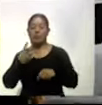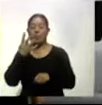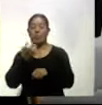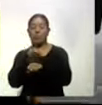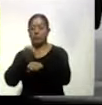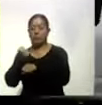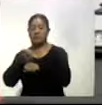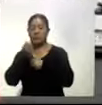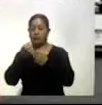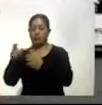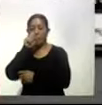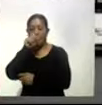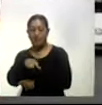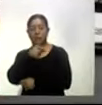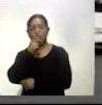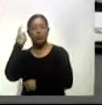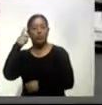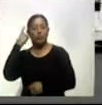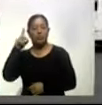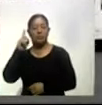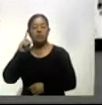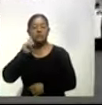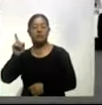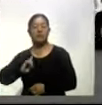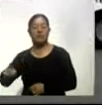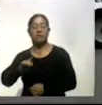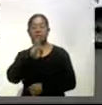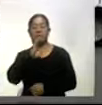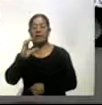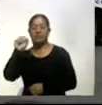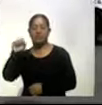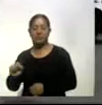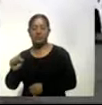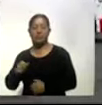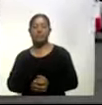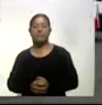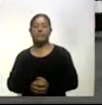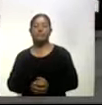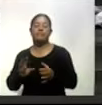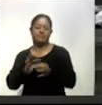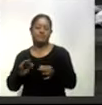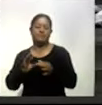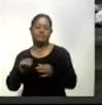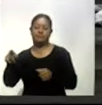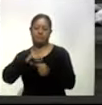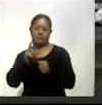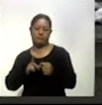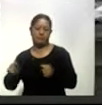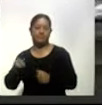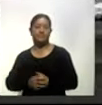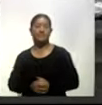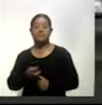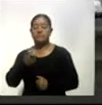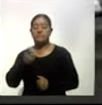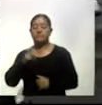federativas, Jalisco, Durango, Zacatecas y Baja California Sur, detalló la presidencia de la República. Este vuelo forma parte de